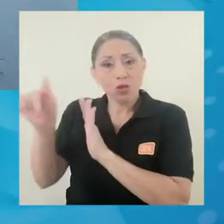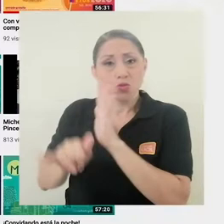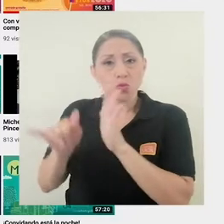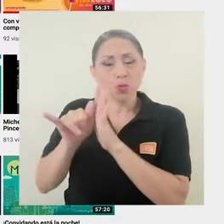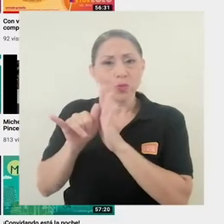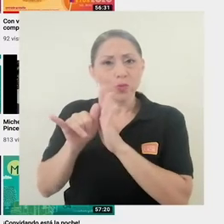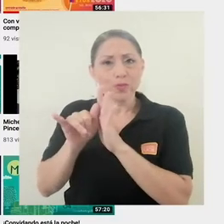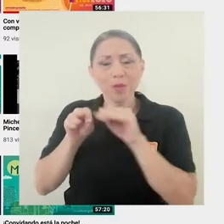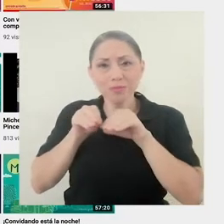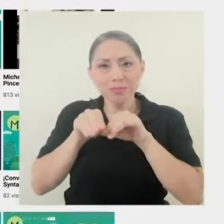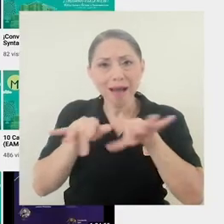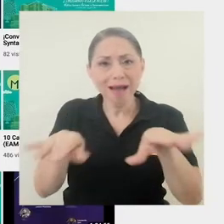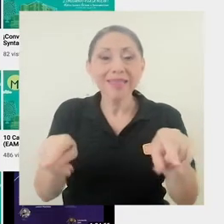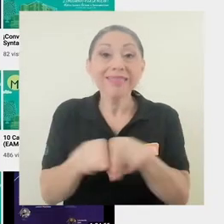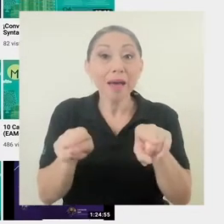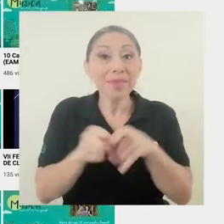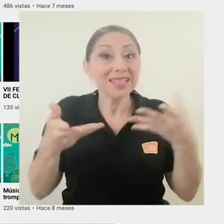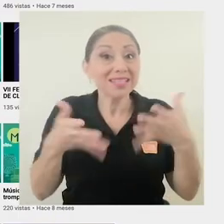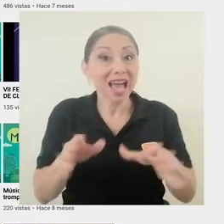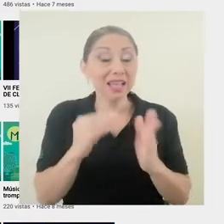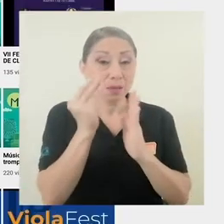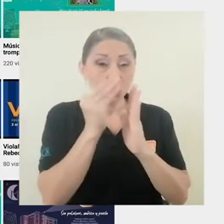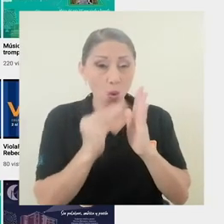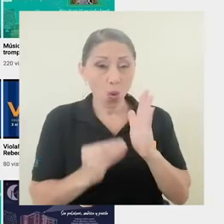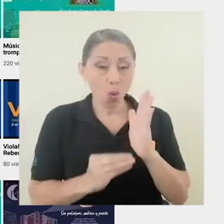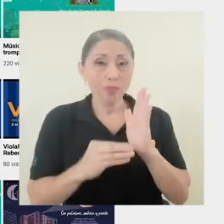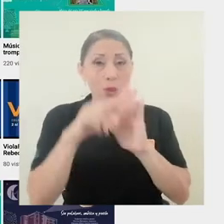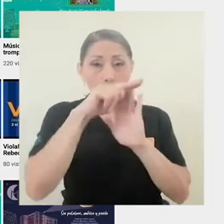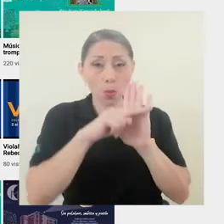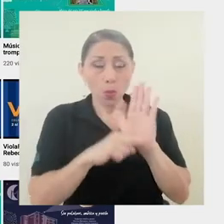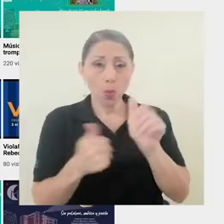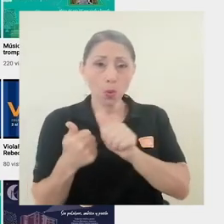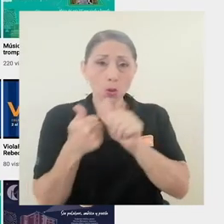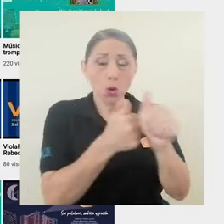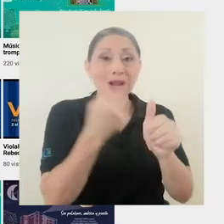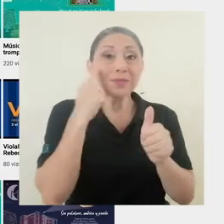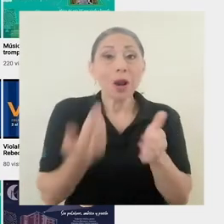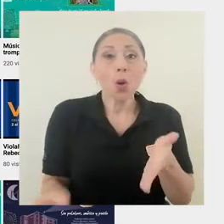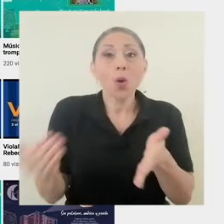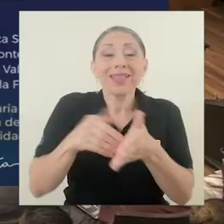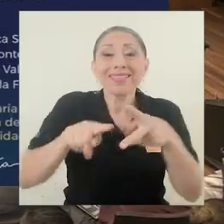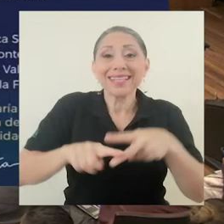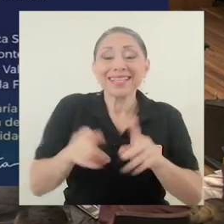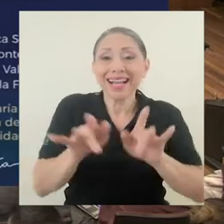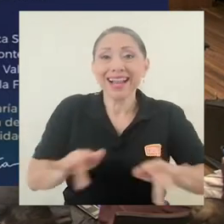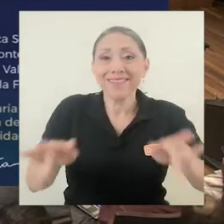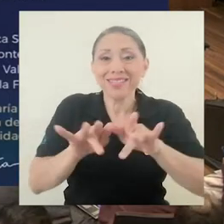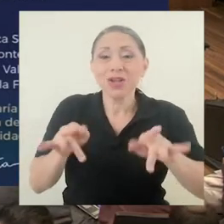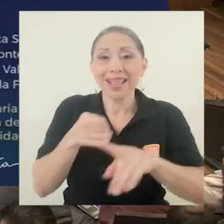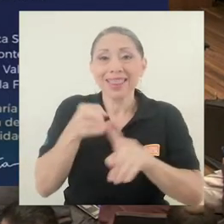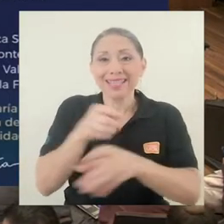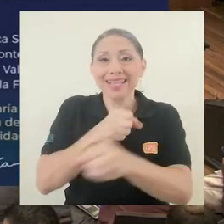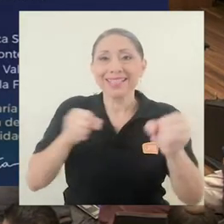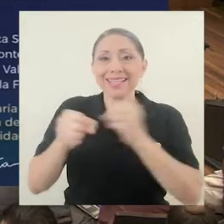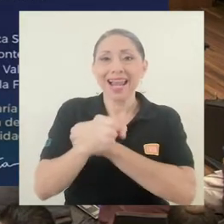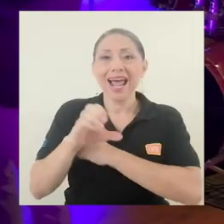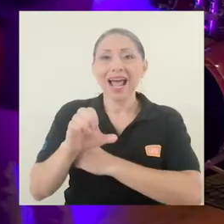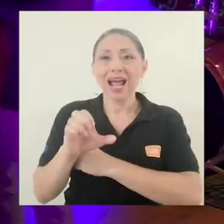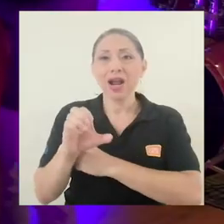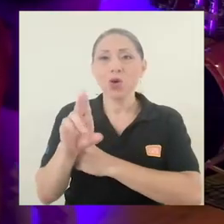YouTube. También estamos generando ya los protocolos para reiniciar las grabaciones desde la sala Cuyel.